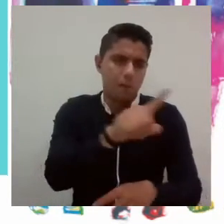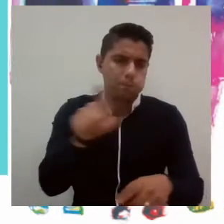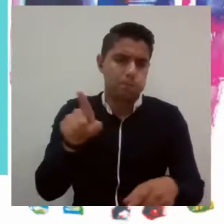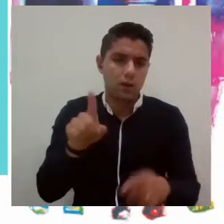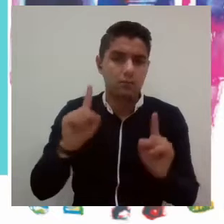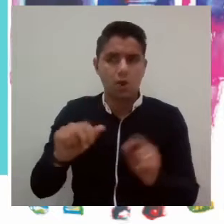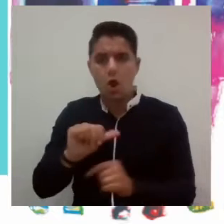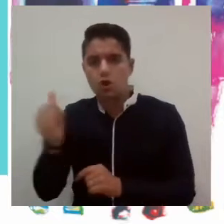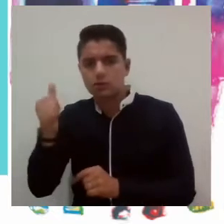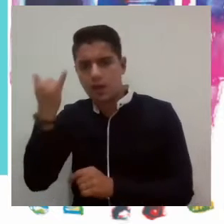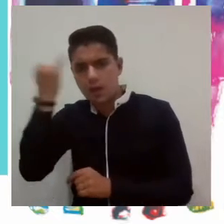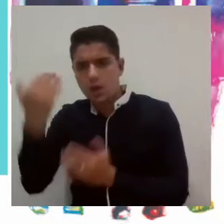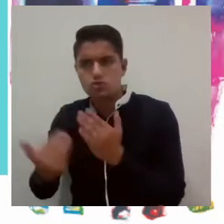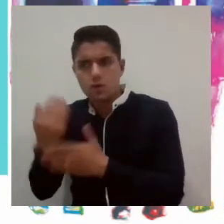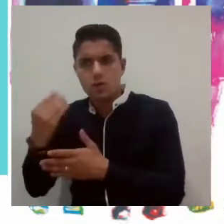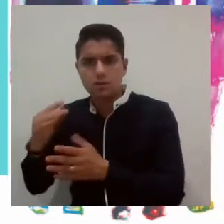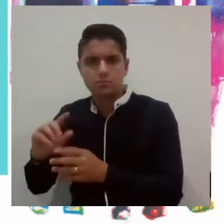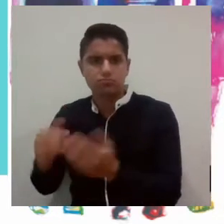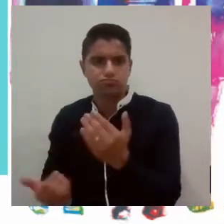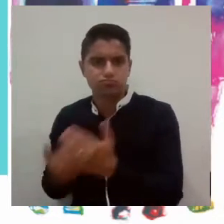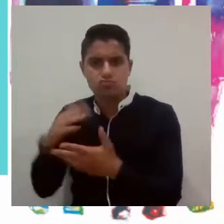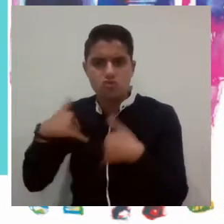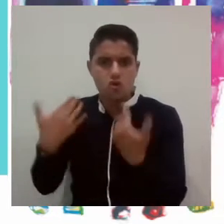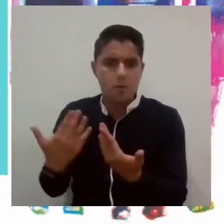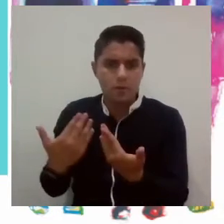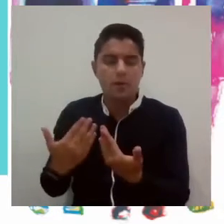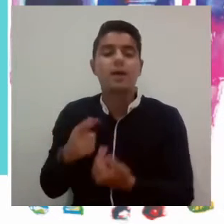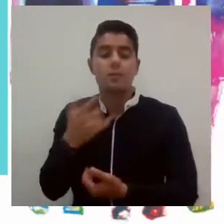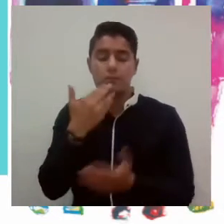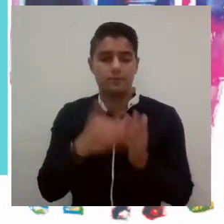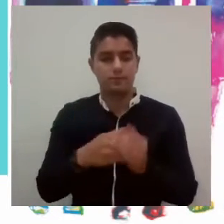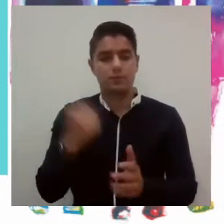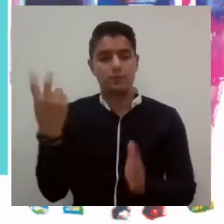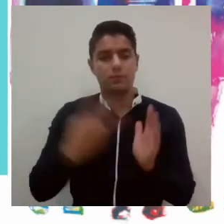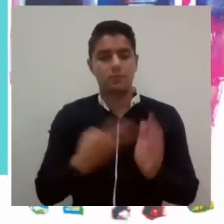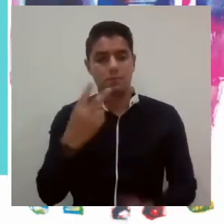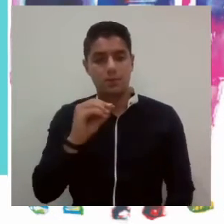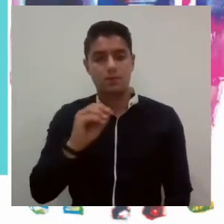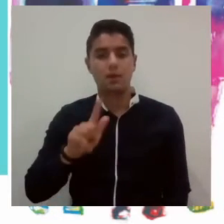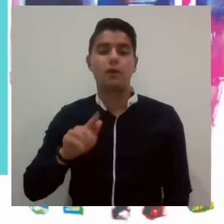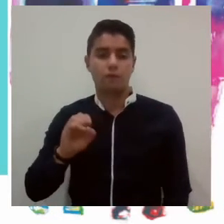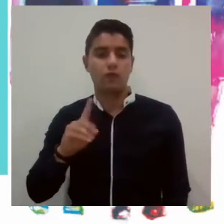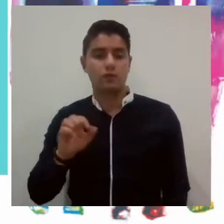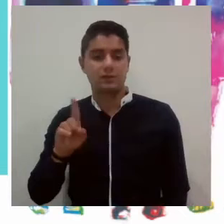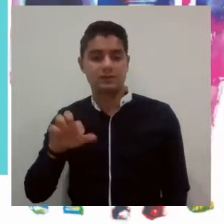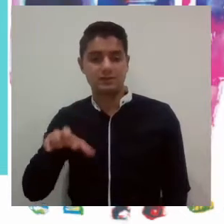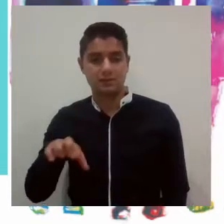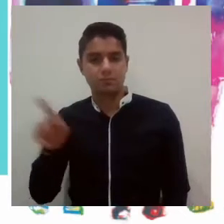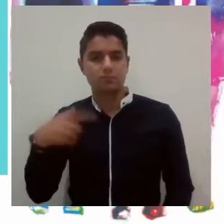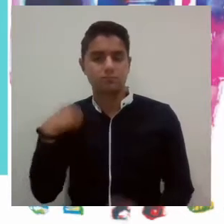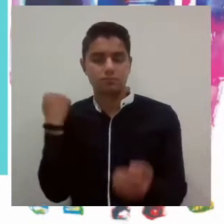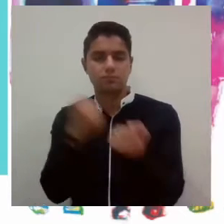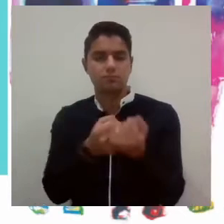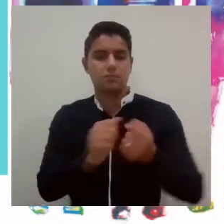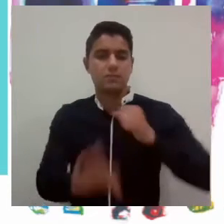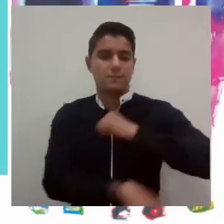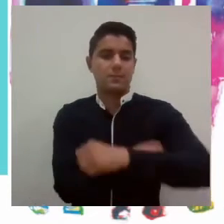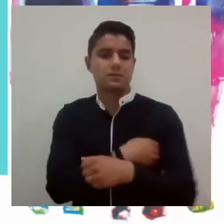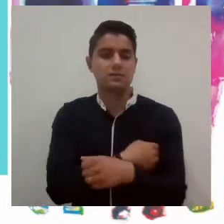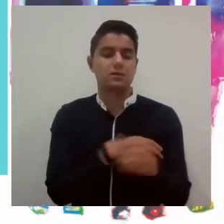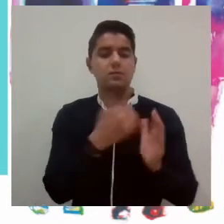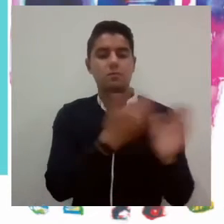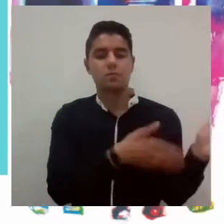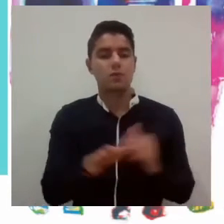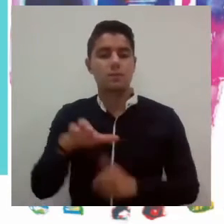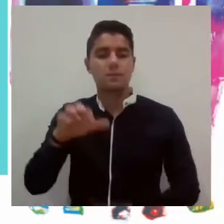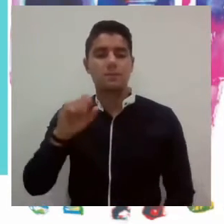manejadas. Solo por mencionar algo inédito, en el año 2020, el FODESEP apoyó al Ministerio en el